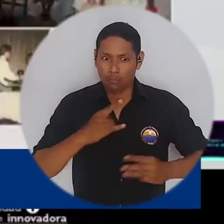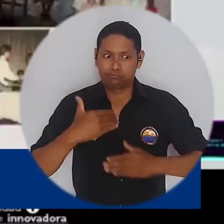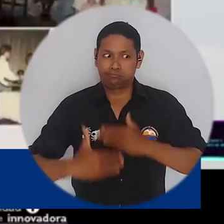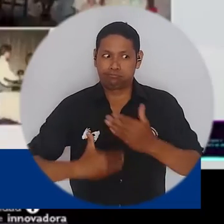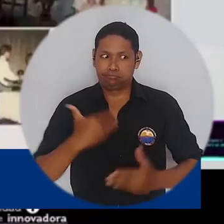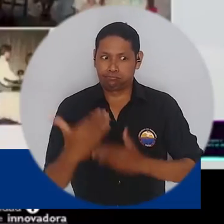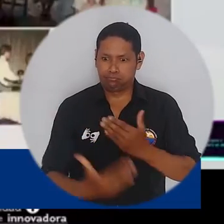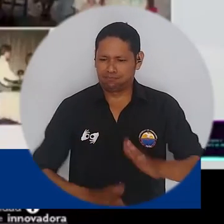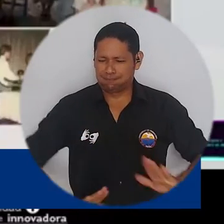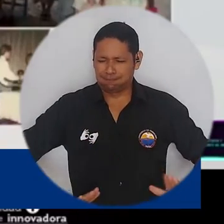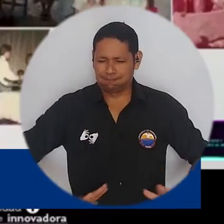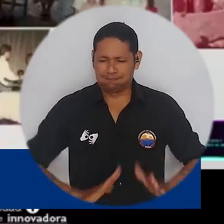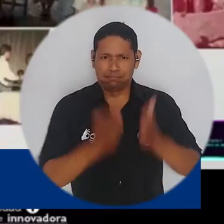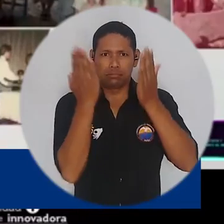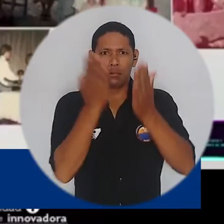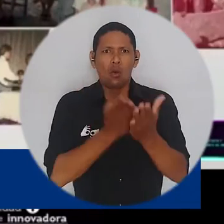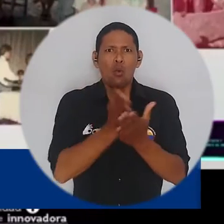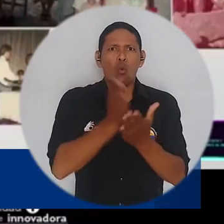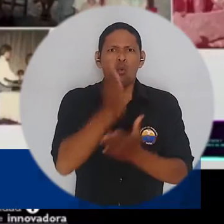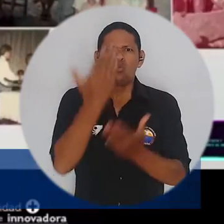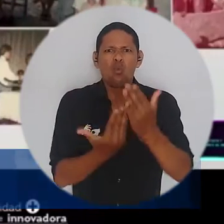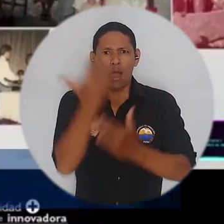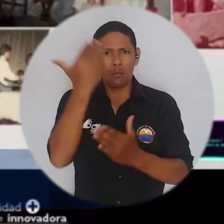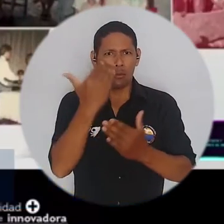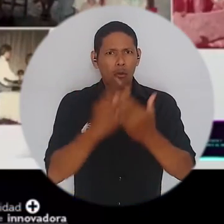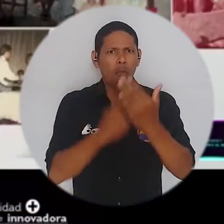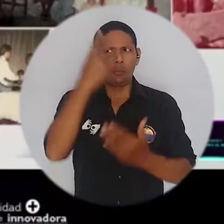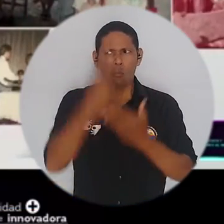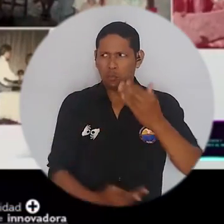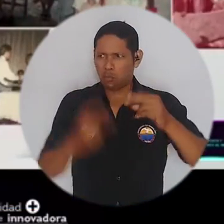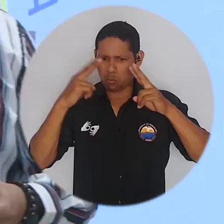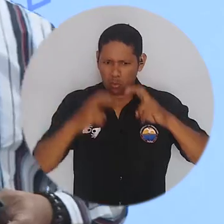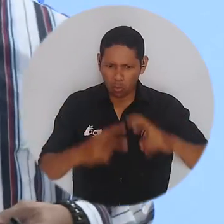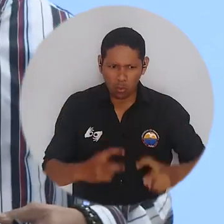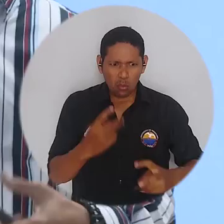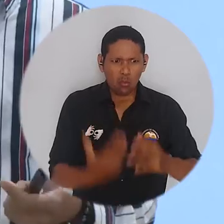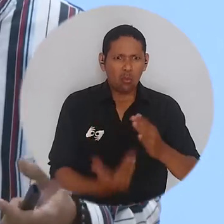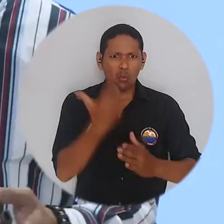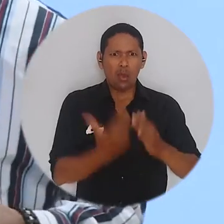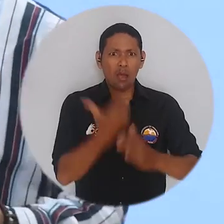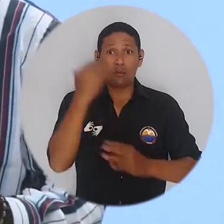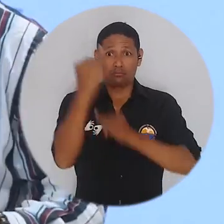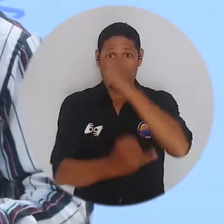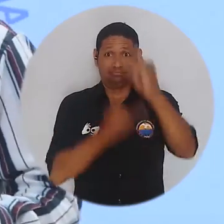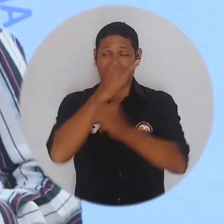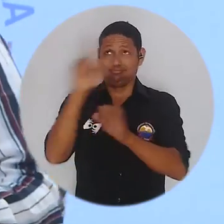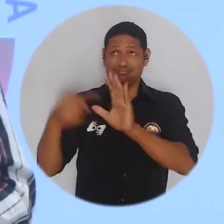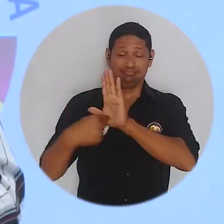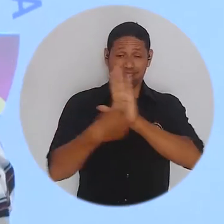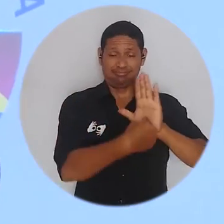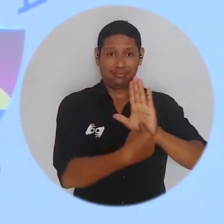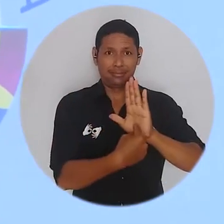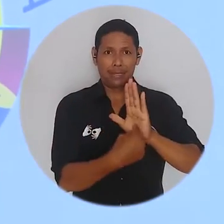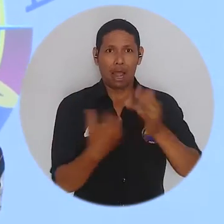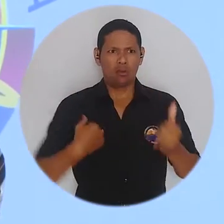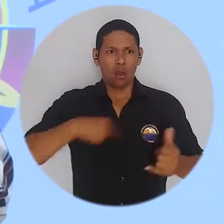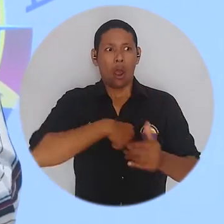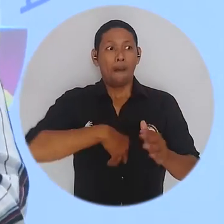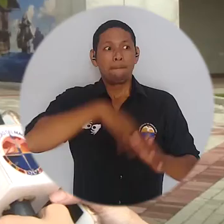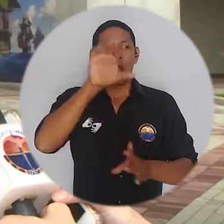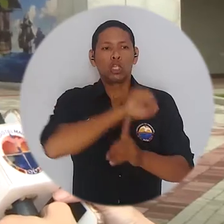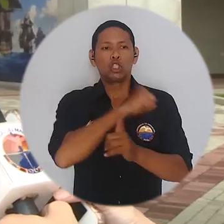años, desde lo local, desde los nuevos programas, desde los proyectos de investigación, desde la misma internacionalización. Estamos